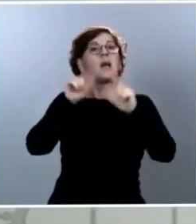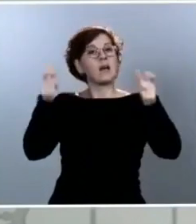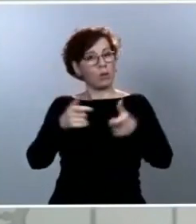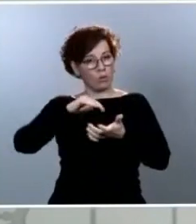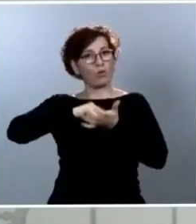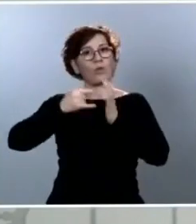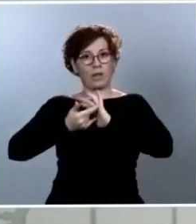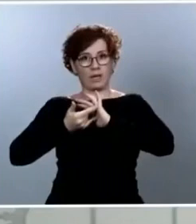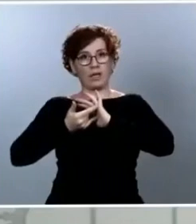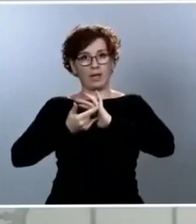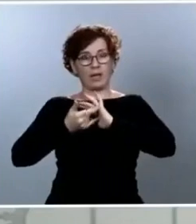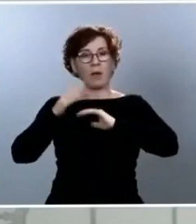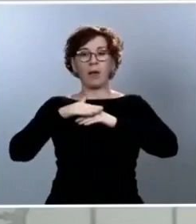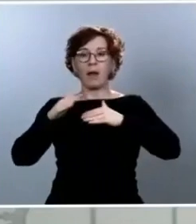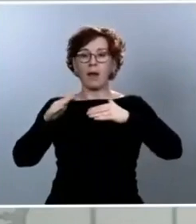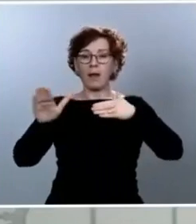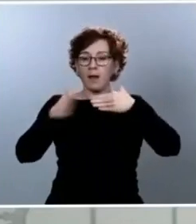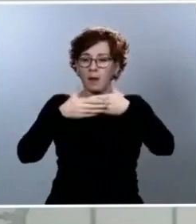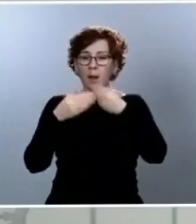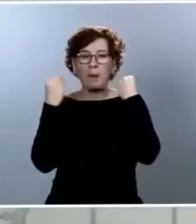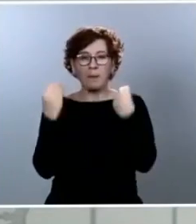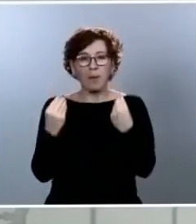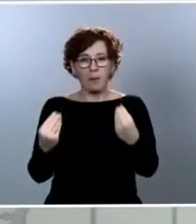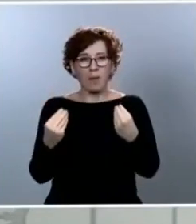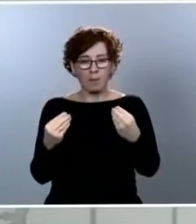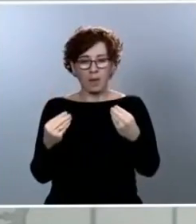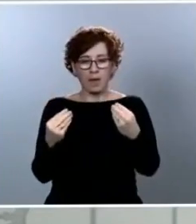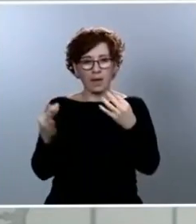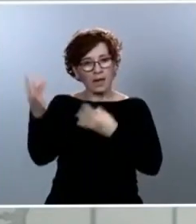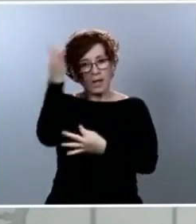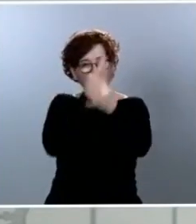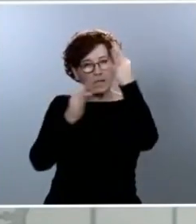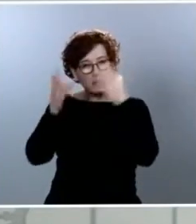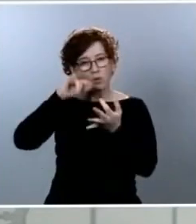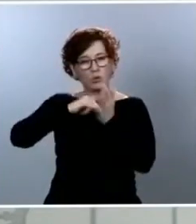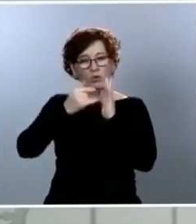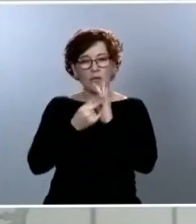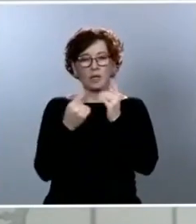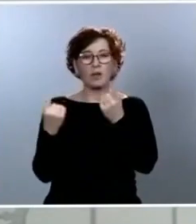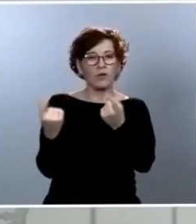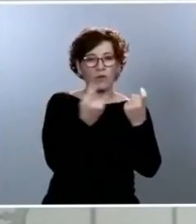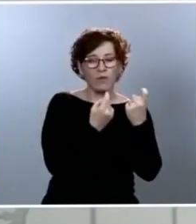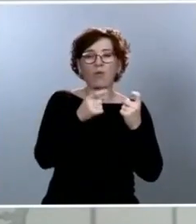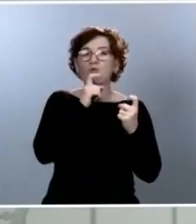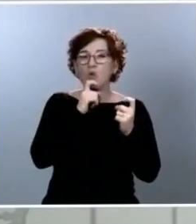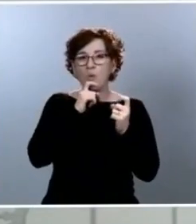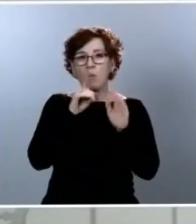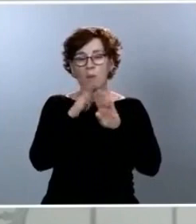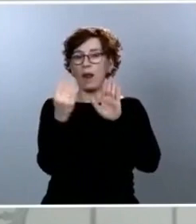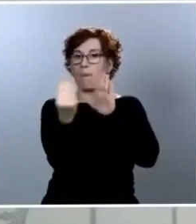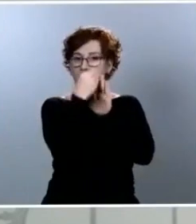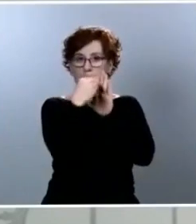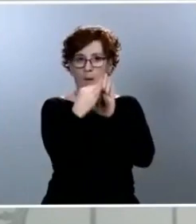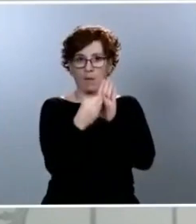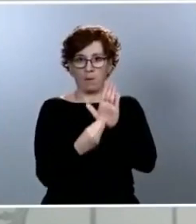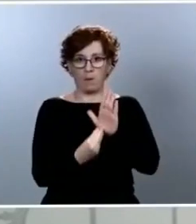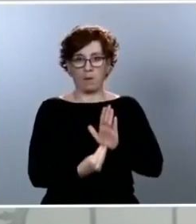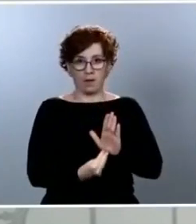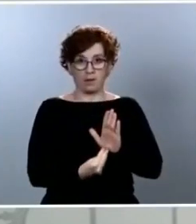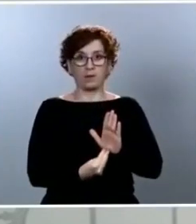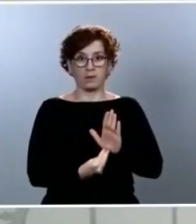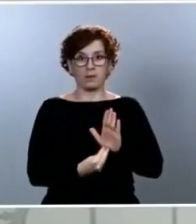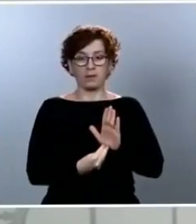afinar definitivamente los requisitos técnicos que supondrán ese cuadro de mandos conjunto,